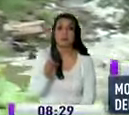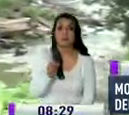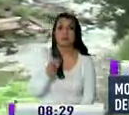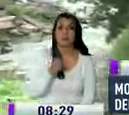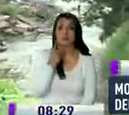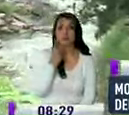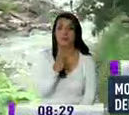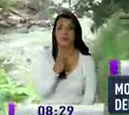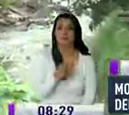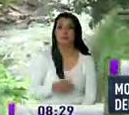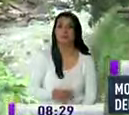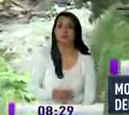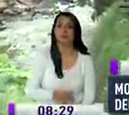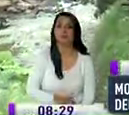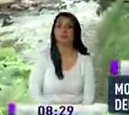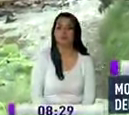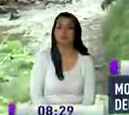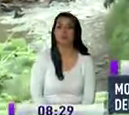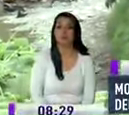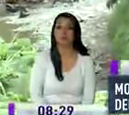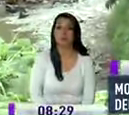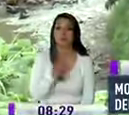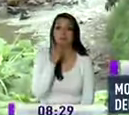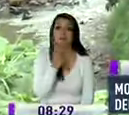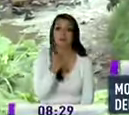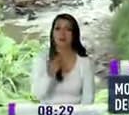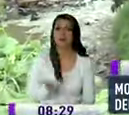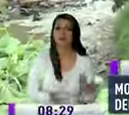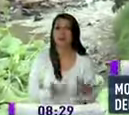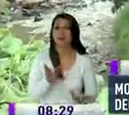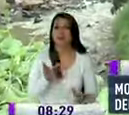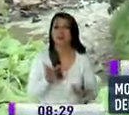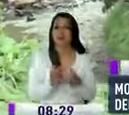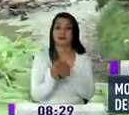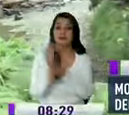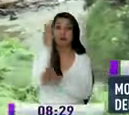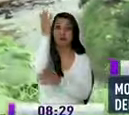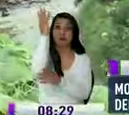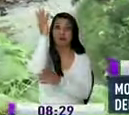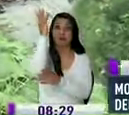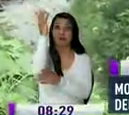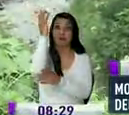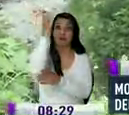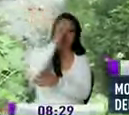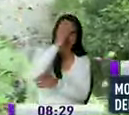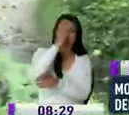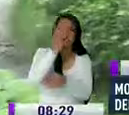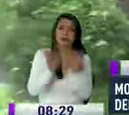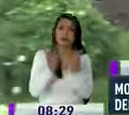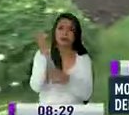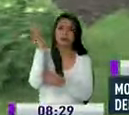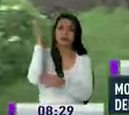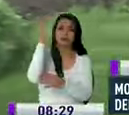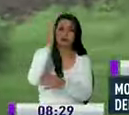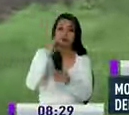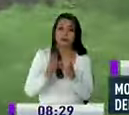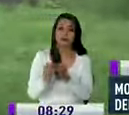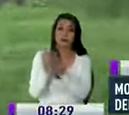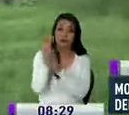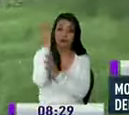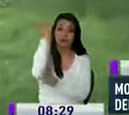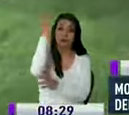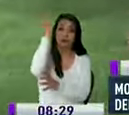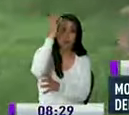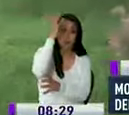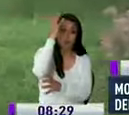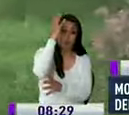que podemos ver en imágenes ustedes ven como inclusive parecería que el árbol también perdón está con la tierra un poco